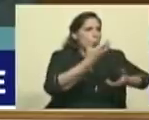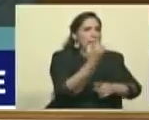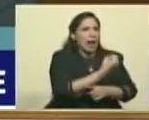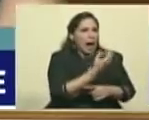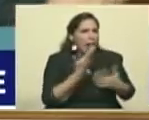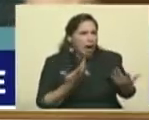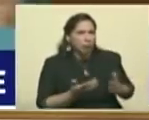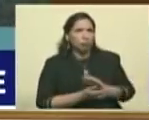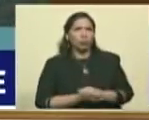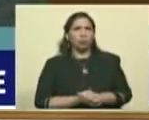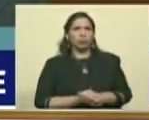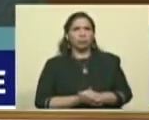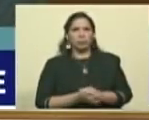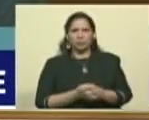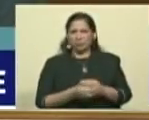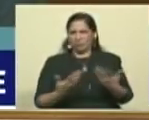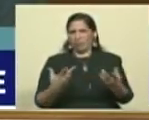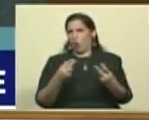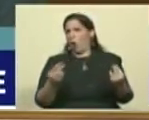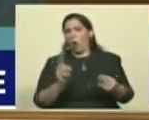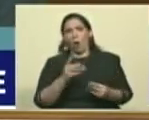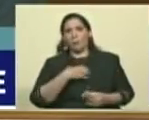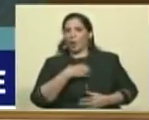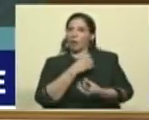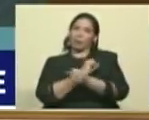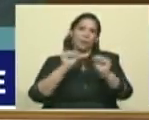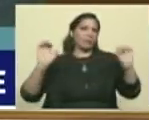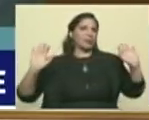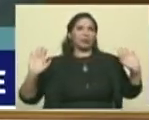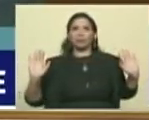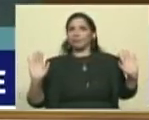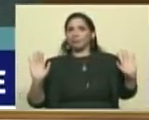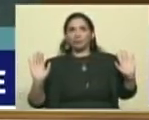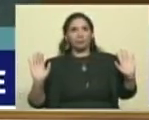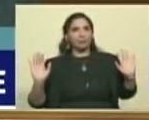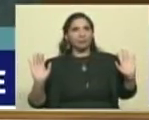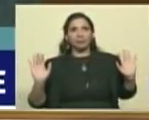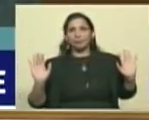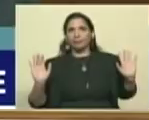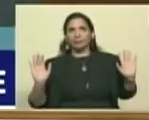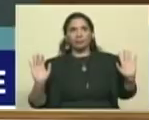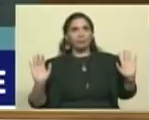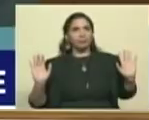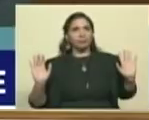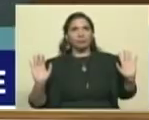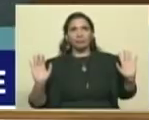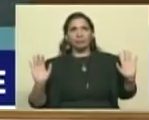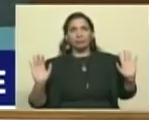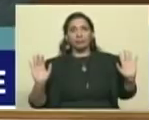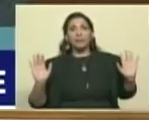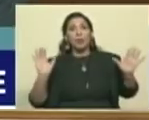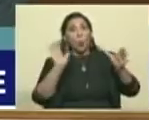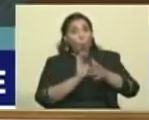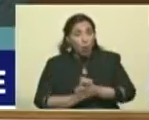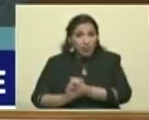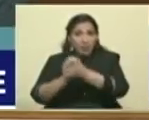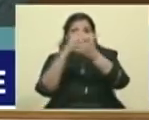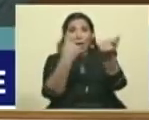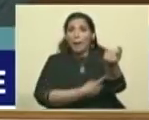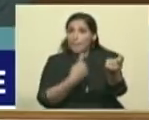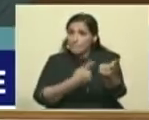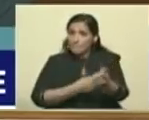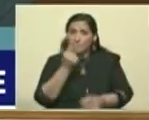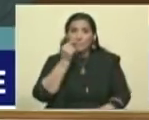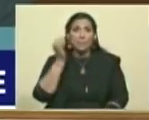después en... No, vale, ¿y qué es eso? ¿Qué es eso? Es la unidad, hermanos y hermanas, de verdad.